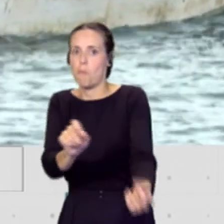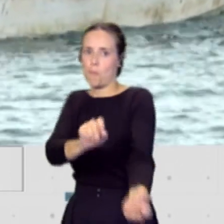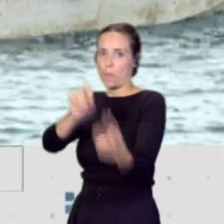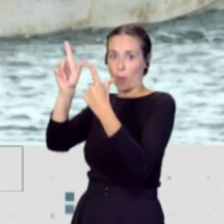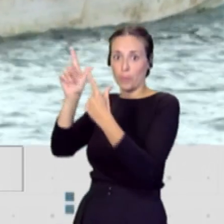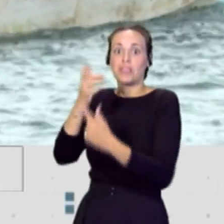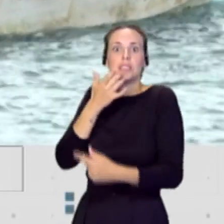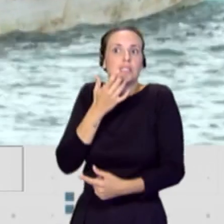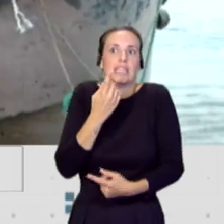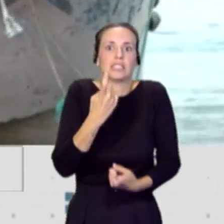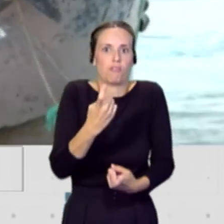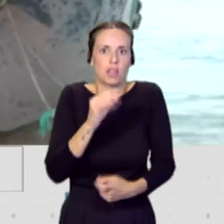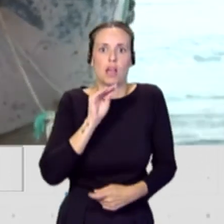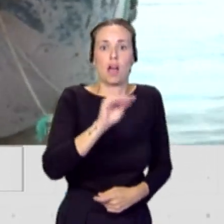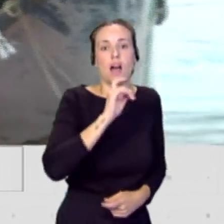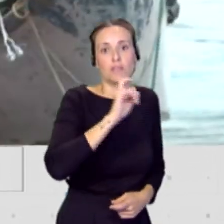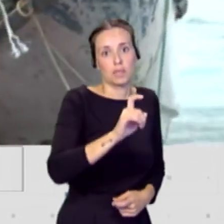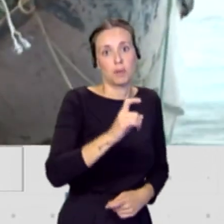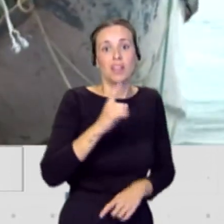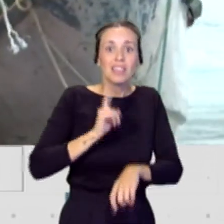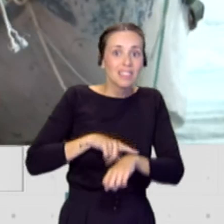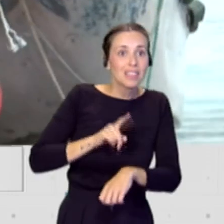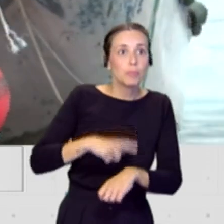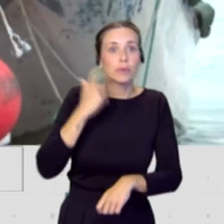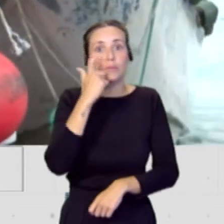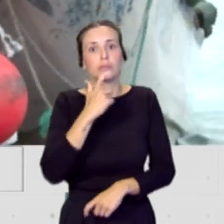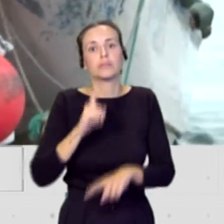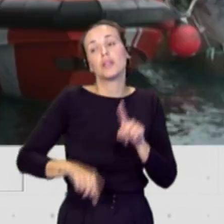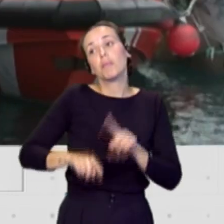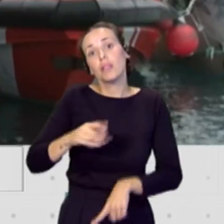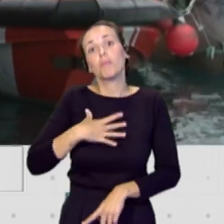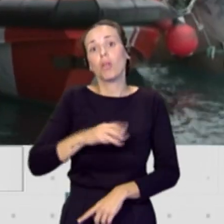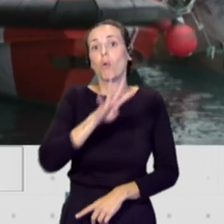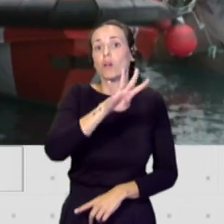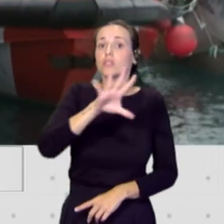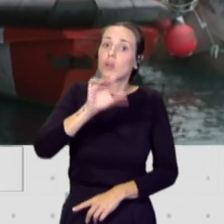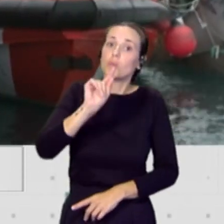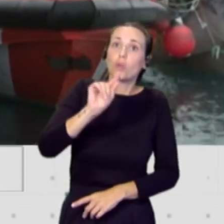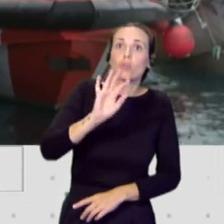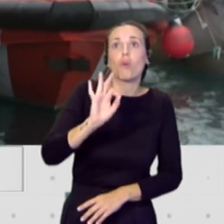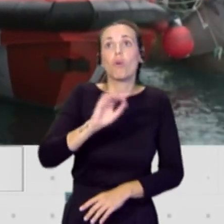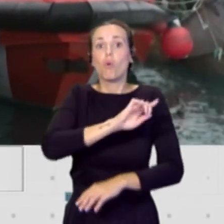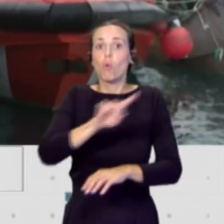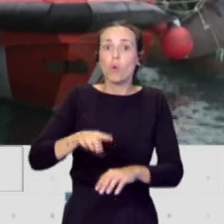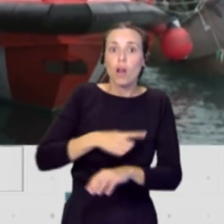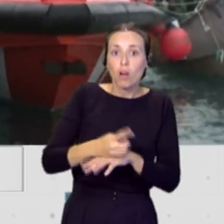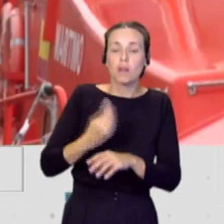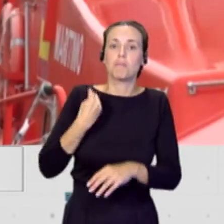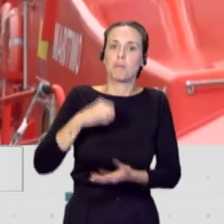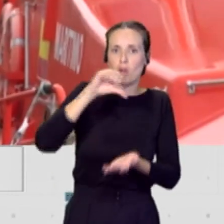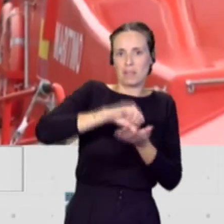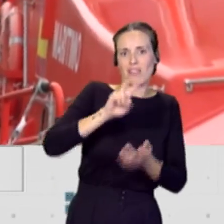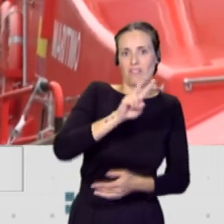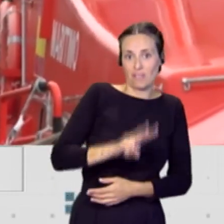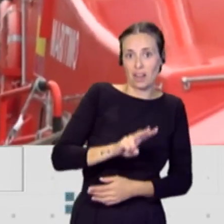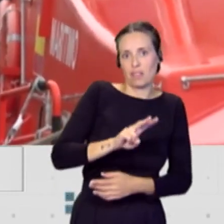necesario y se activa. El tiempo que tarda, a veces tarda 45 minutos aproximadamente, una hora, en llegar de Valverde, que es la